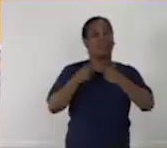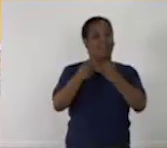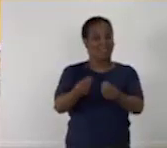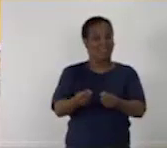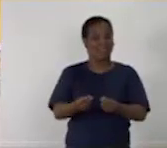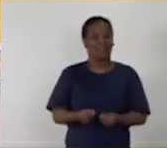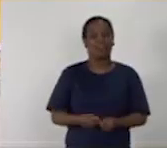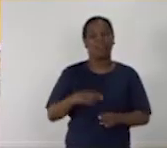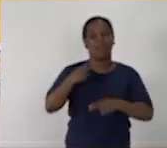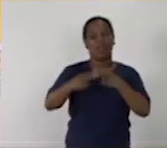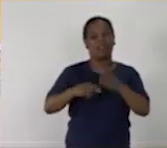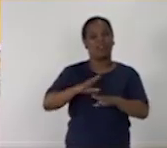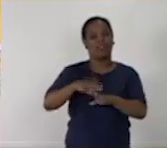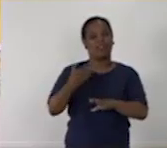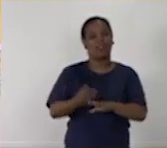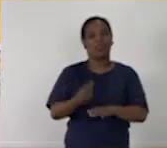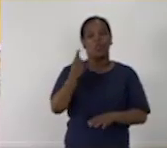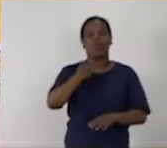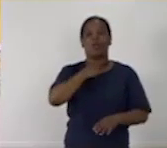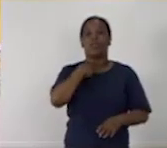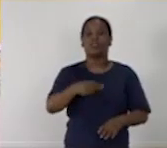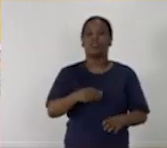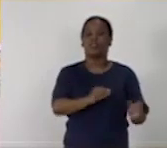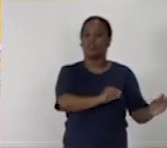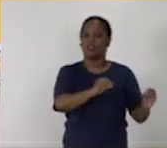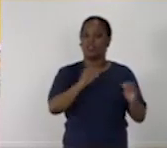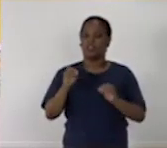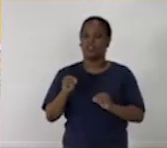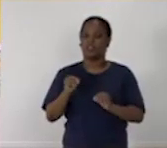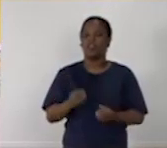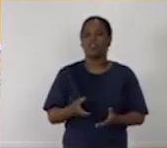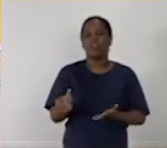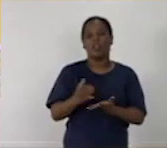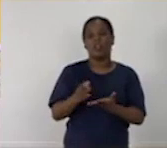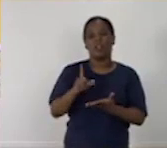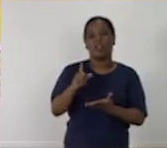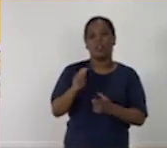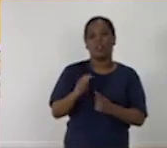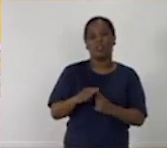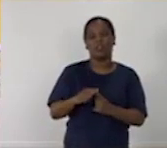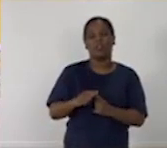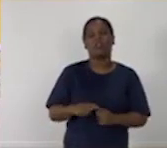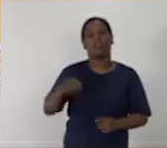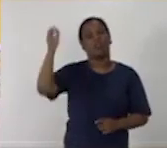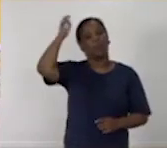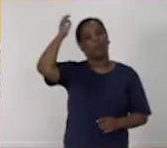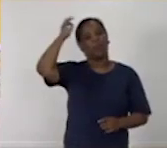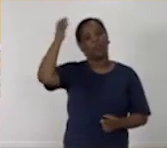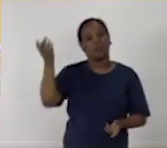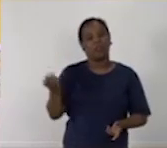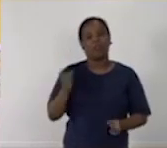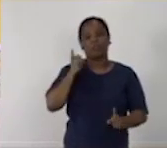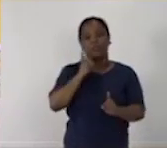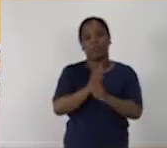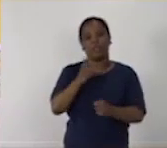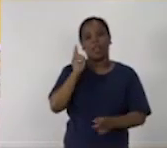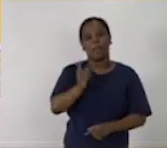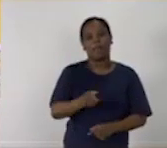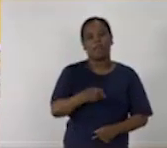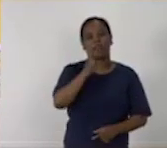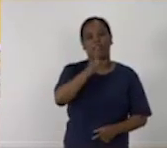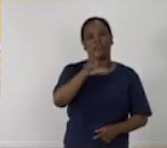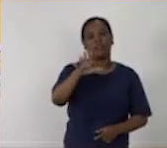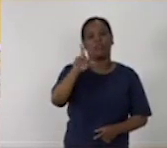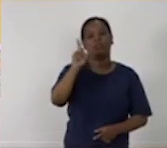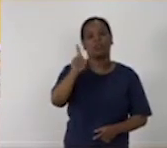Les propongo realizar después un ejercicio que les he extraído del libro de texto de español. Aparece en la página